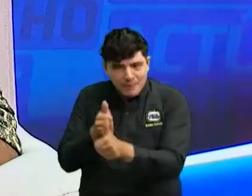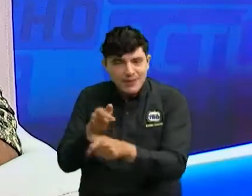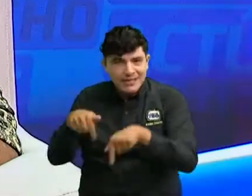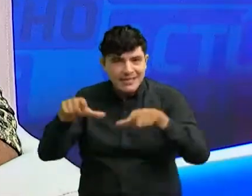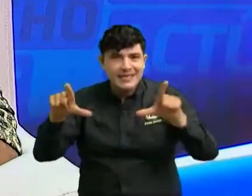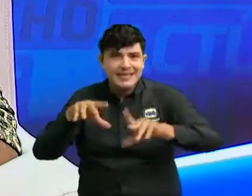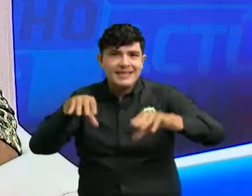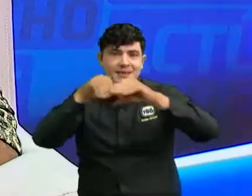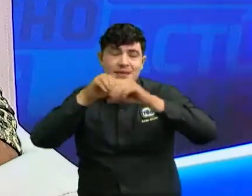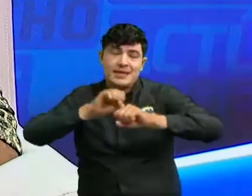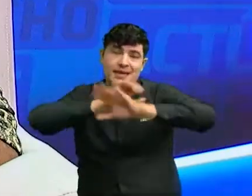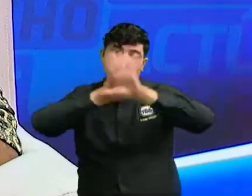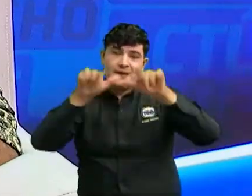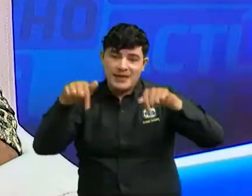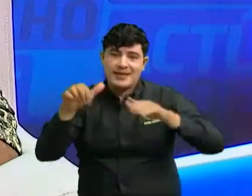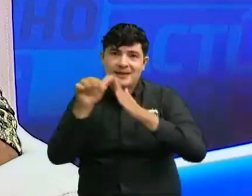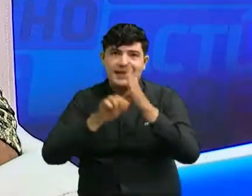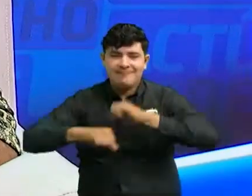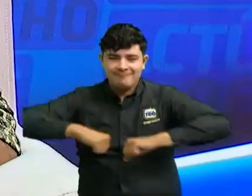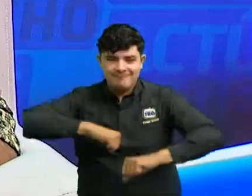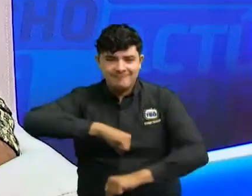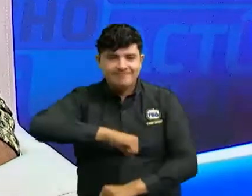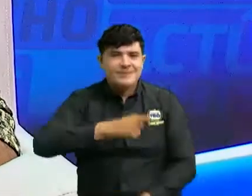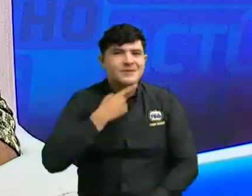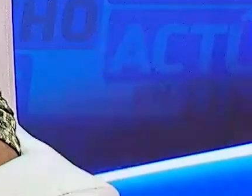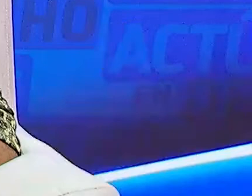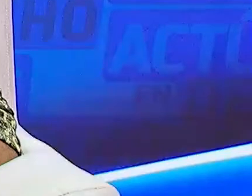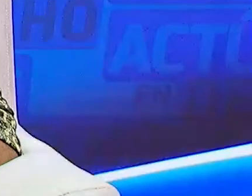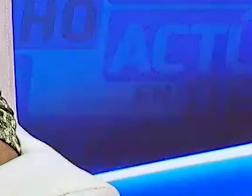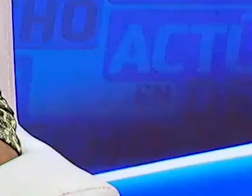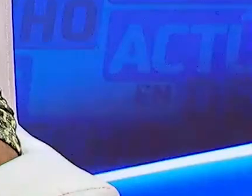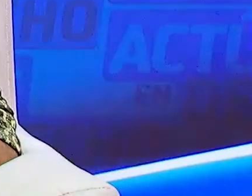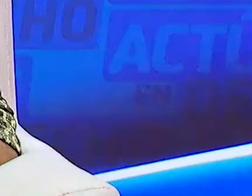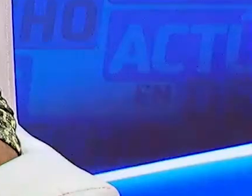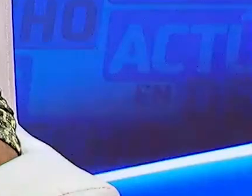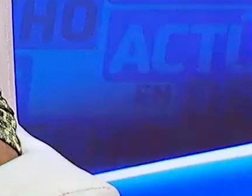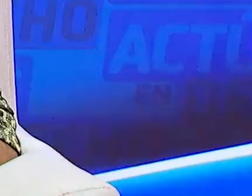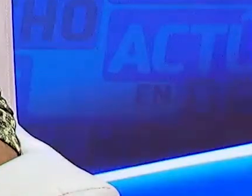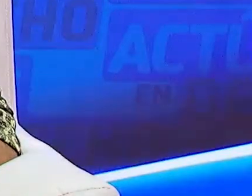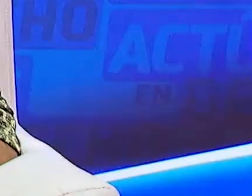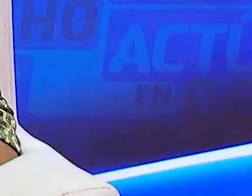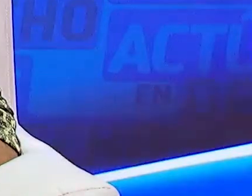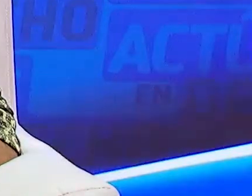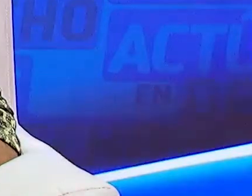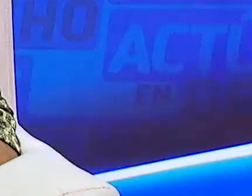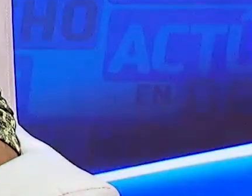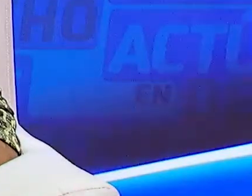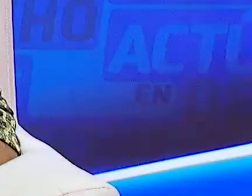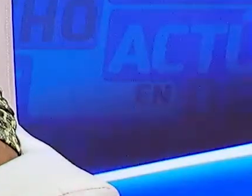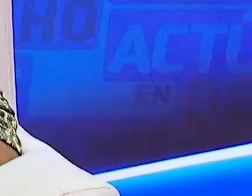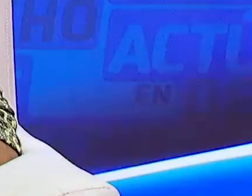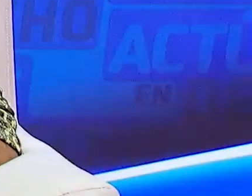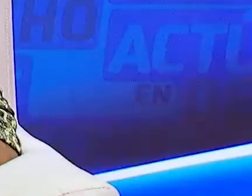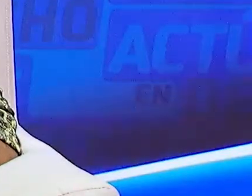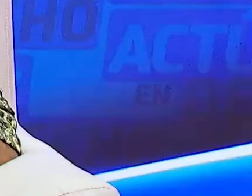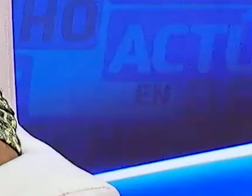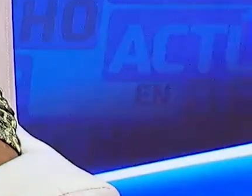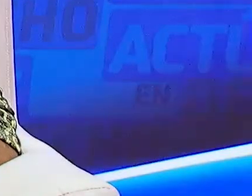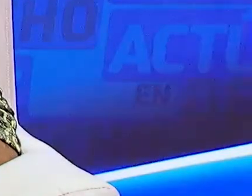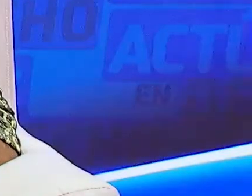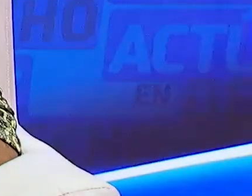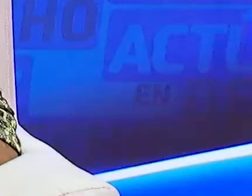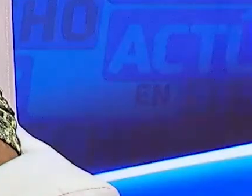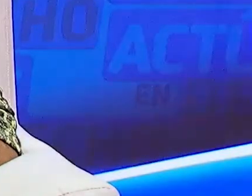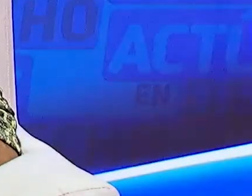canal y por su programa preferido actúen derecho vamos a una pausa comercial ya regresamos porque esto es actúen derecho hoy hablando acerca de los